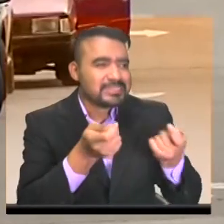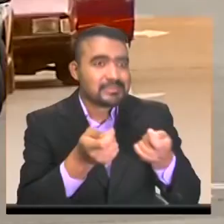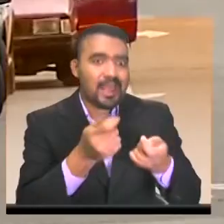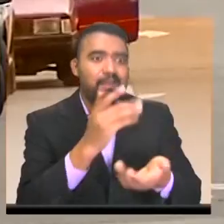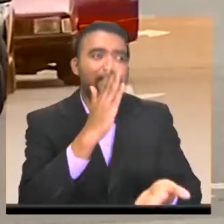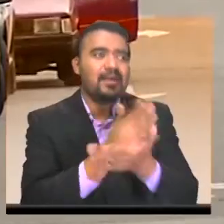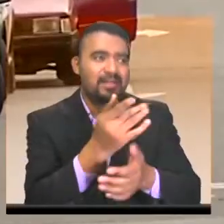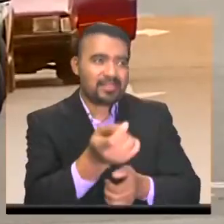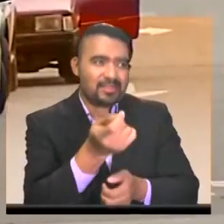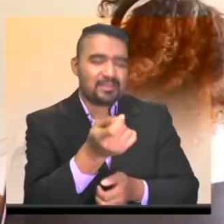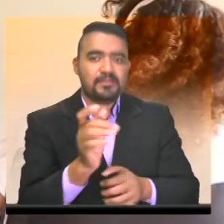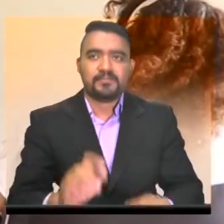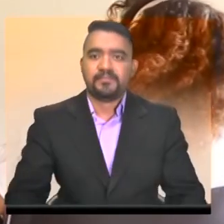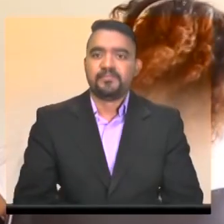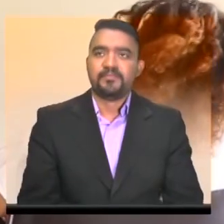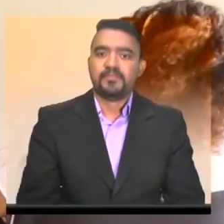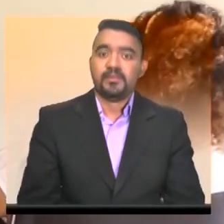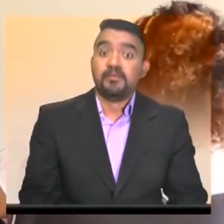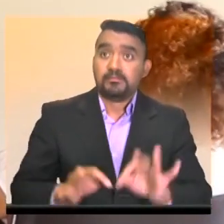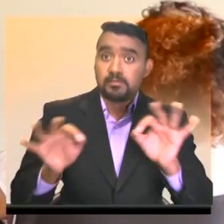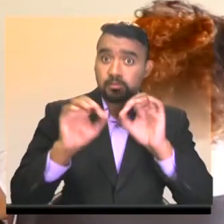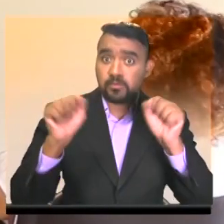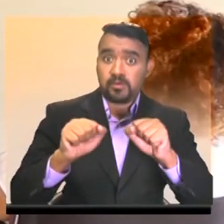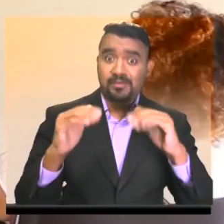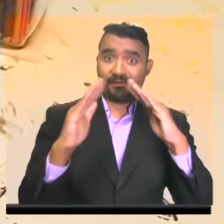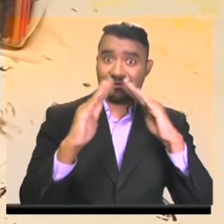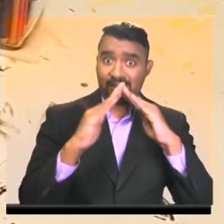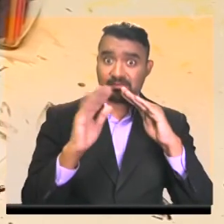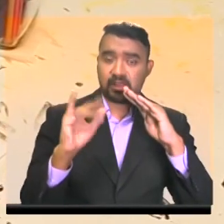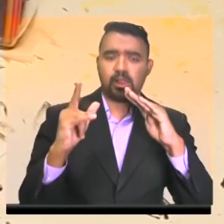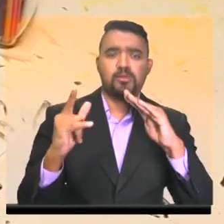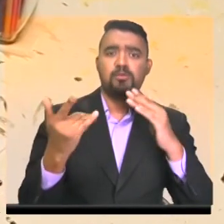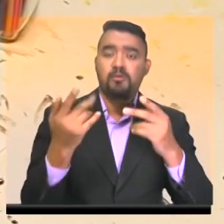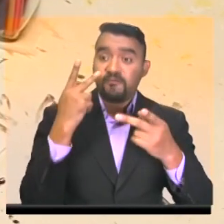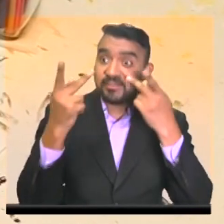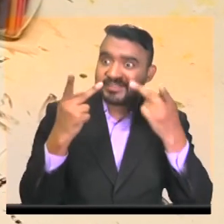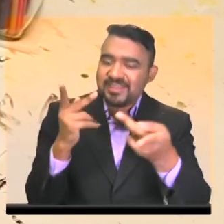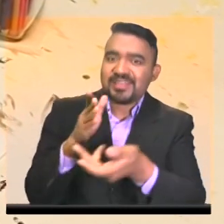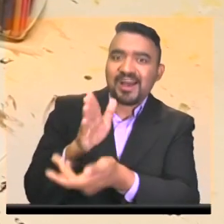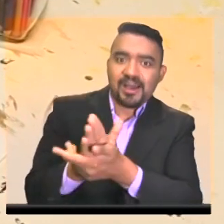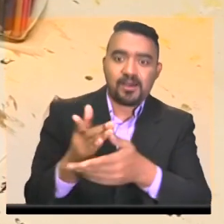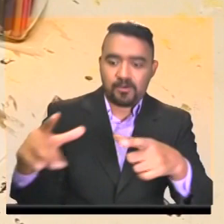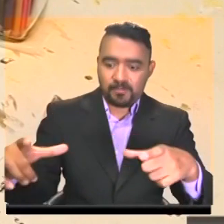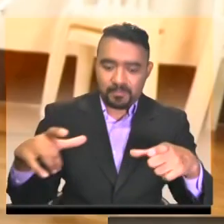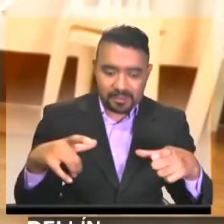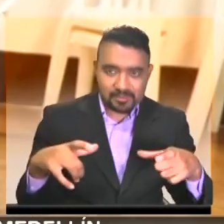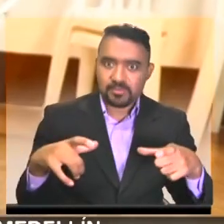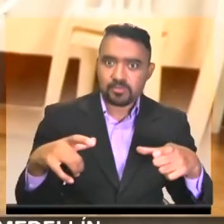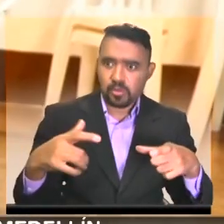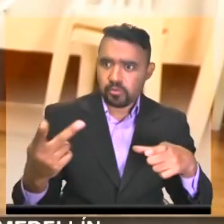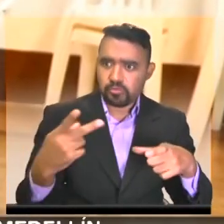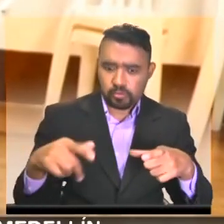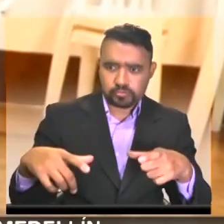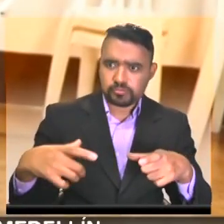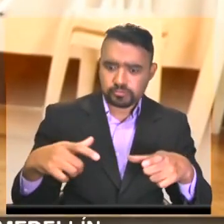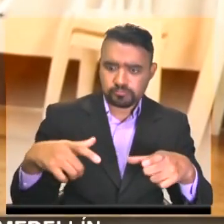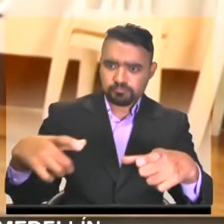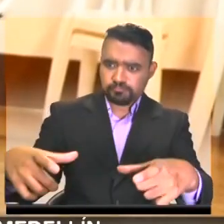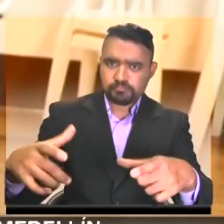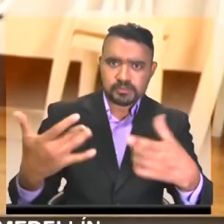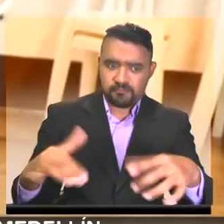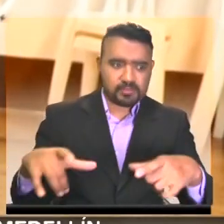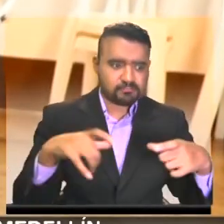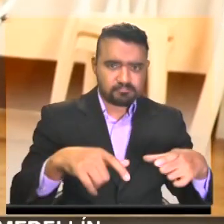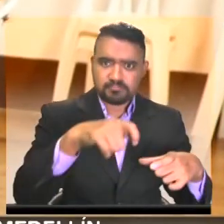Acciones como evitar visitas, darles abrazos, besos e incluso compartir platos con los adultos mayores pueden marcar la